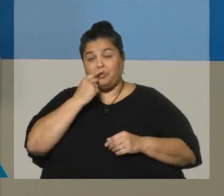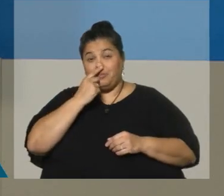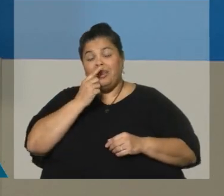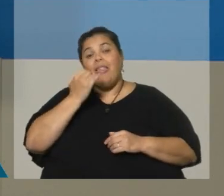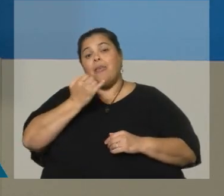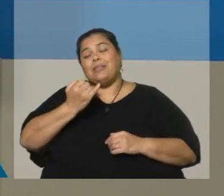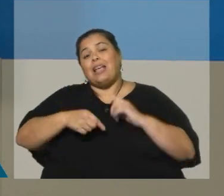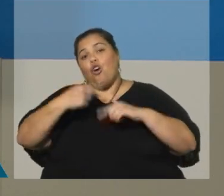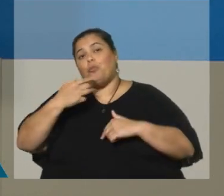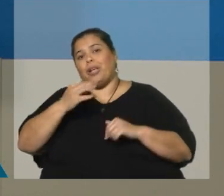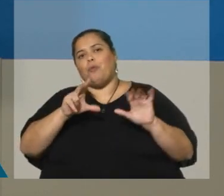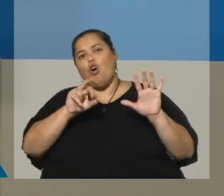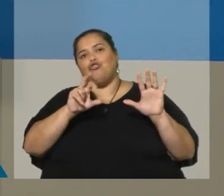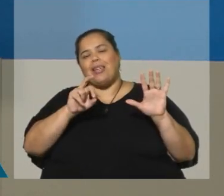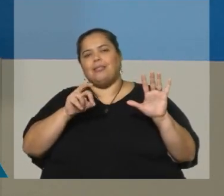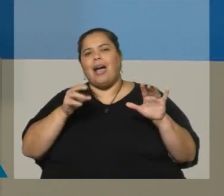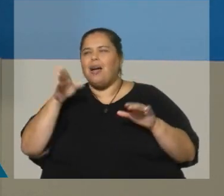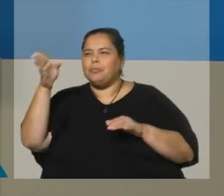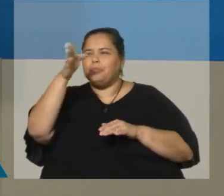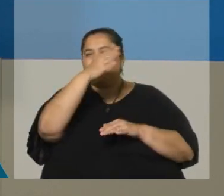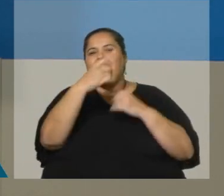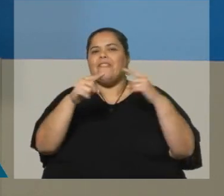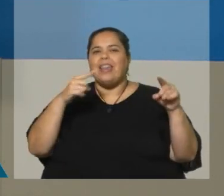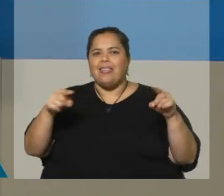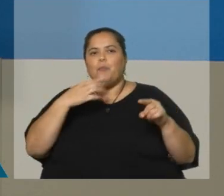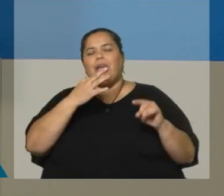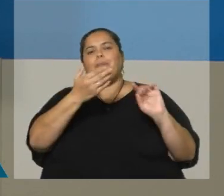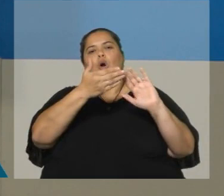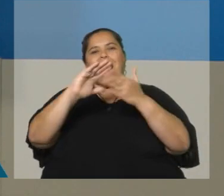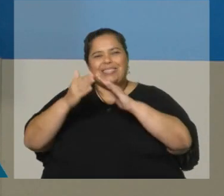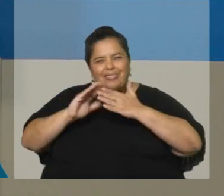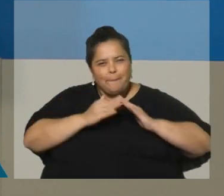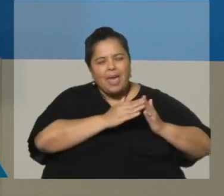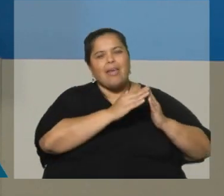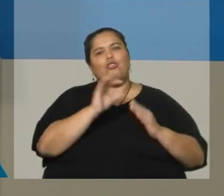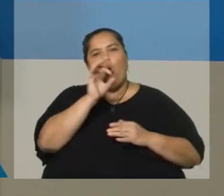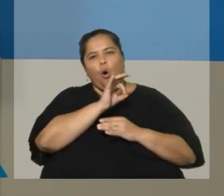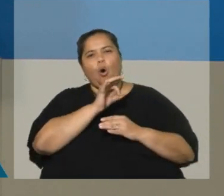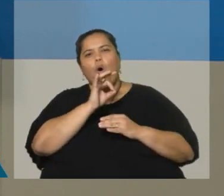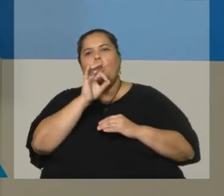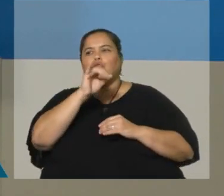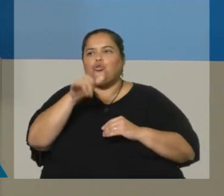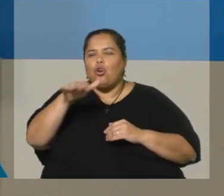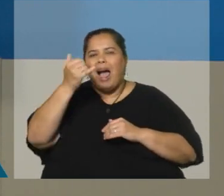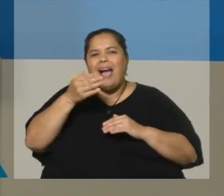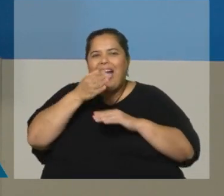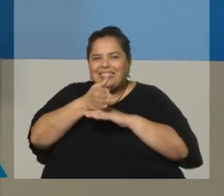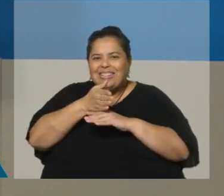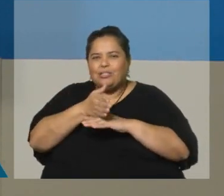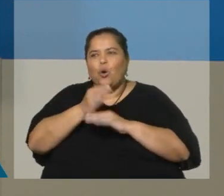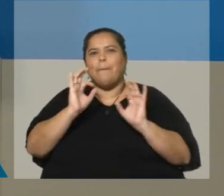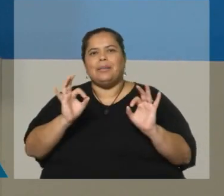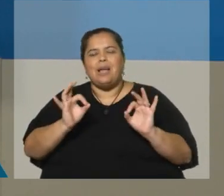ejemplo, en zonas de asentamiento y en algunas zonas de acceso especial. Allí vamos a trabajar con referentes